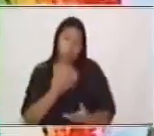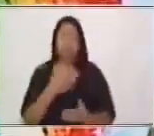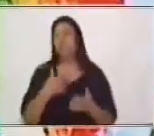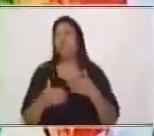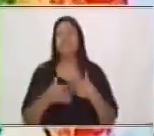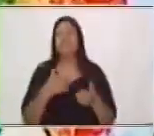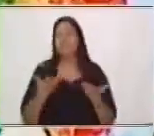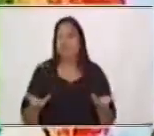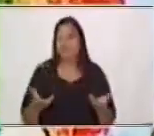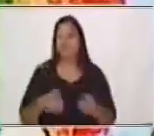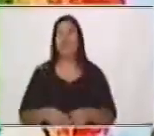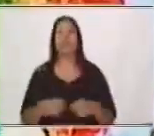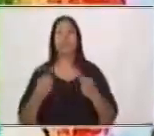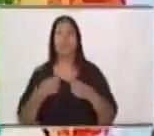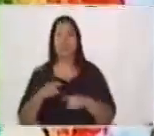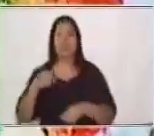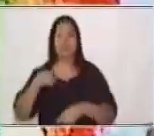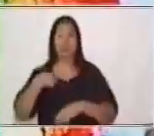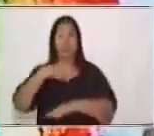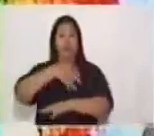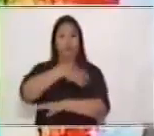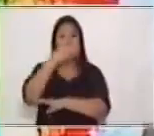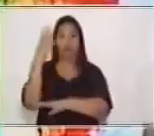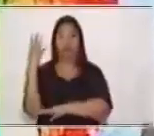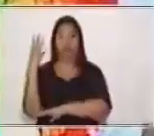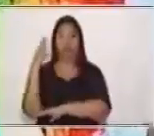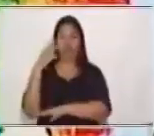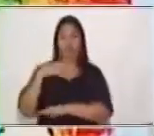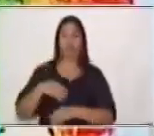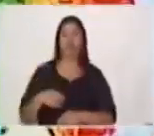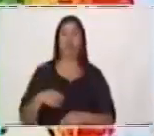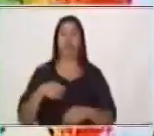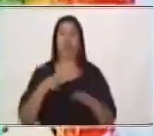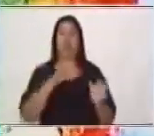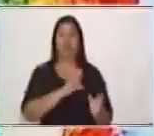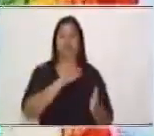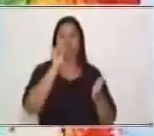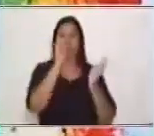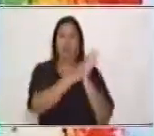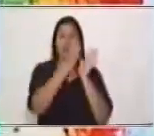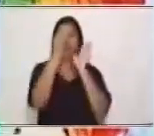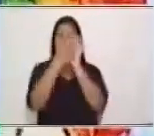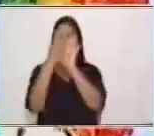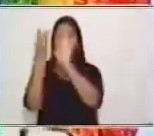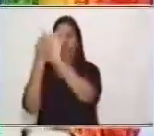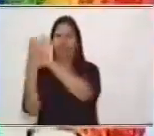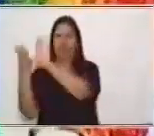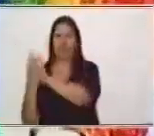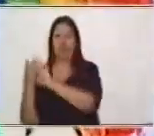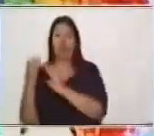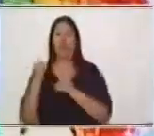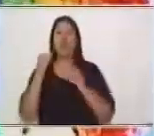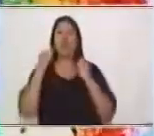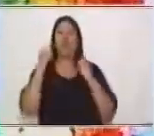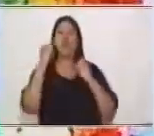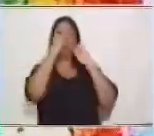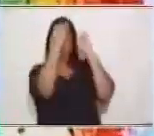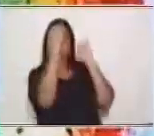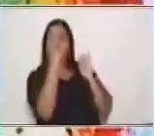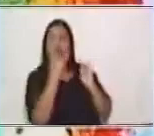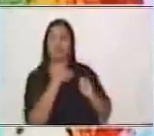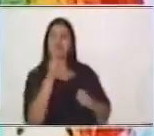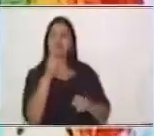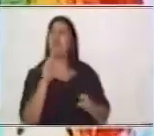alrededor de nuestro arco iris algunas imágenes para que vayamos interpretando qué nos hace sentir o qué pensamos